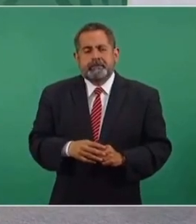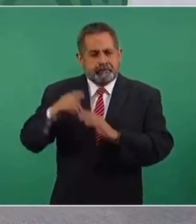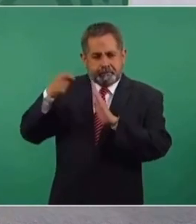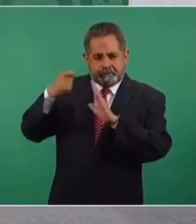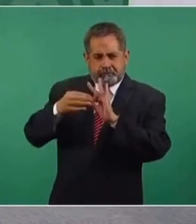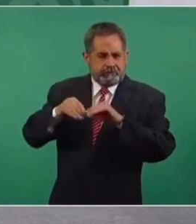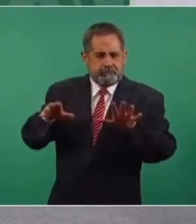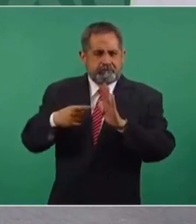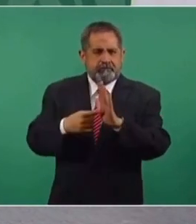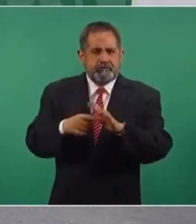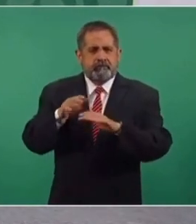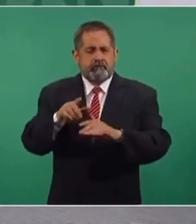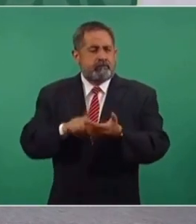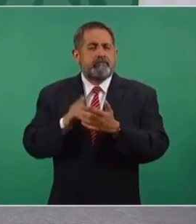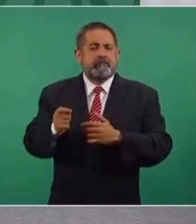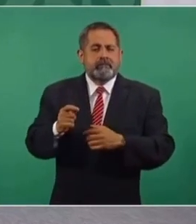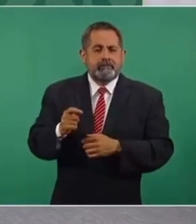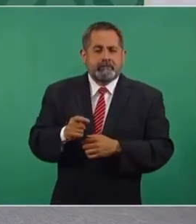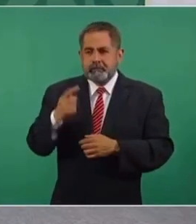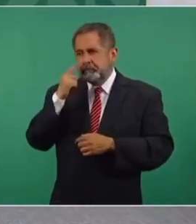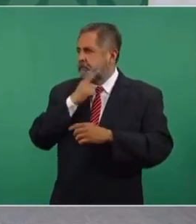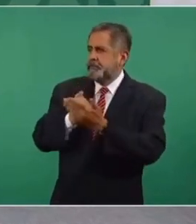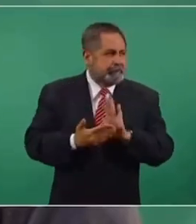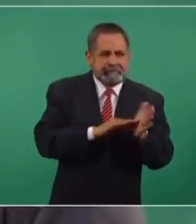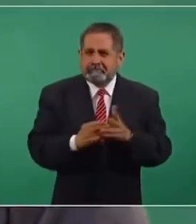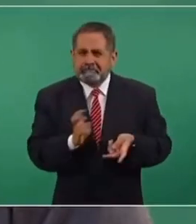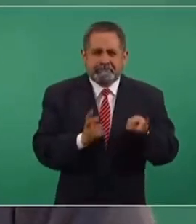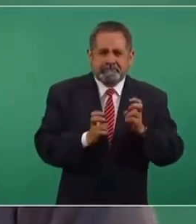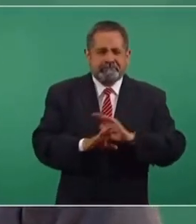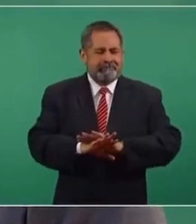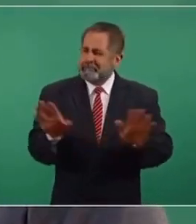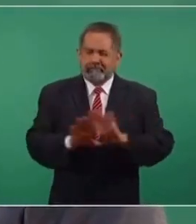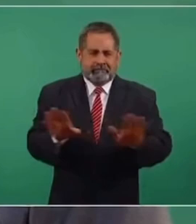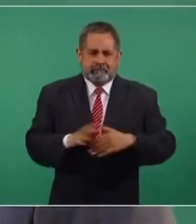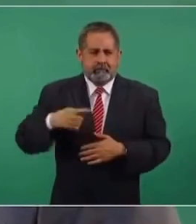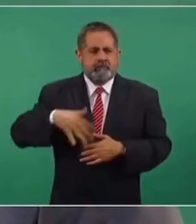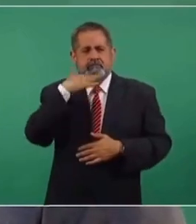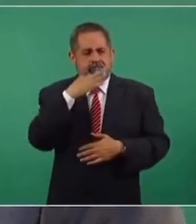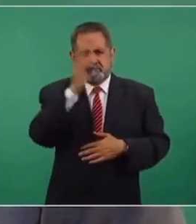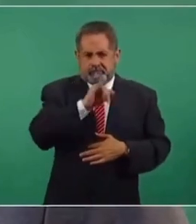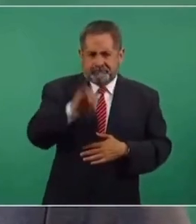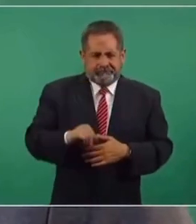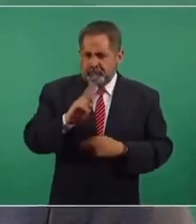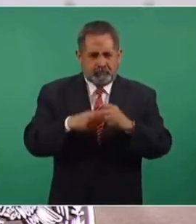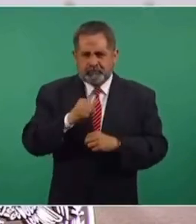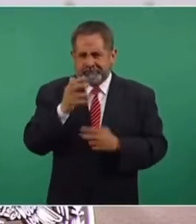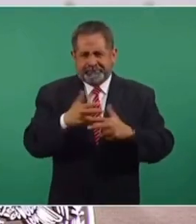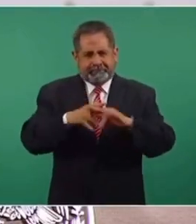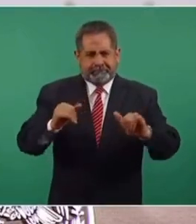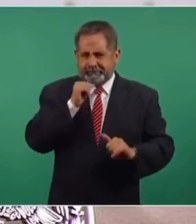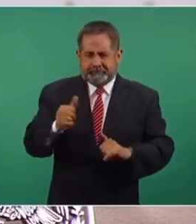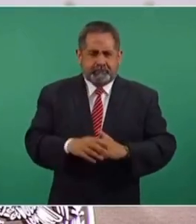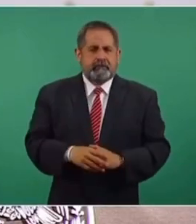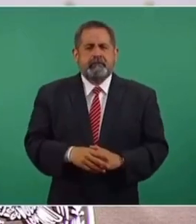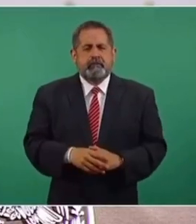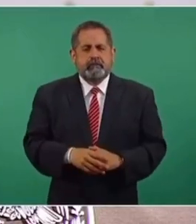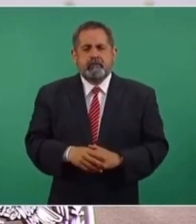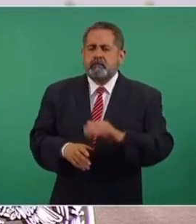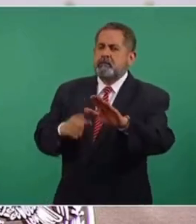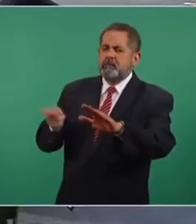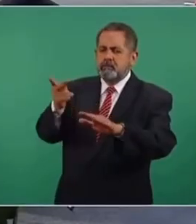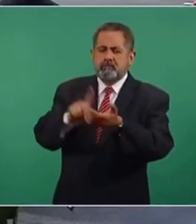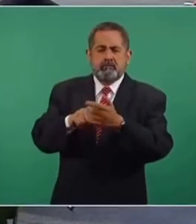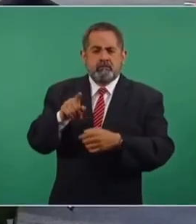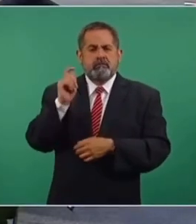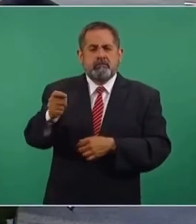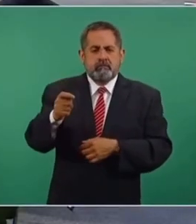documental sobre el éxodo de la democracia. No hemos cometido fraudes, ni vamos a cometer fraudes de ningún tipo. El comentario que